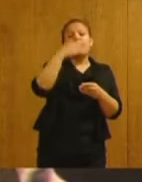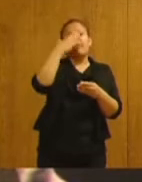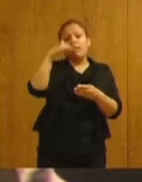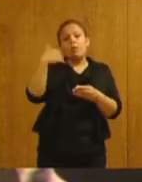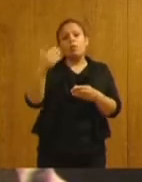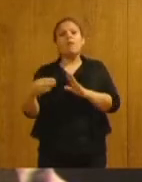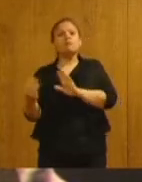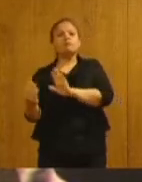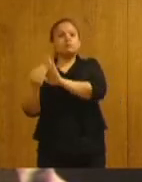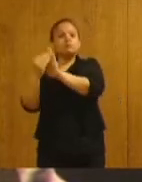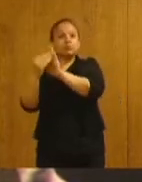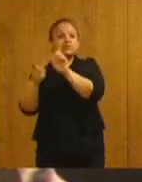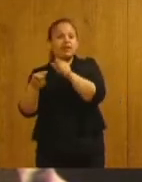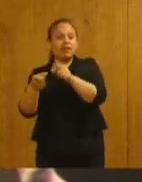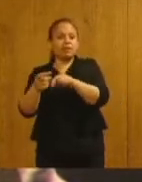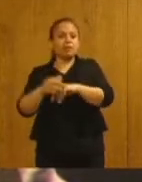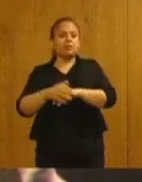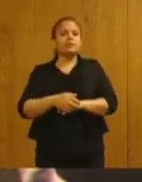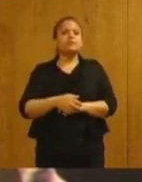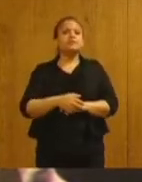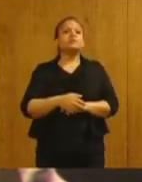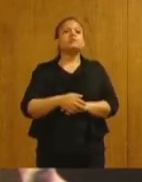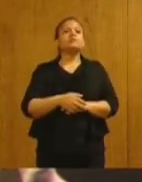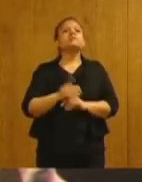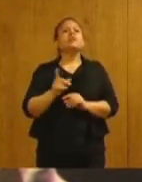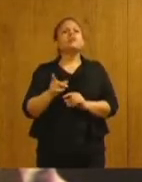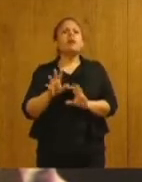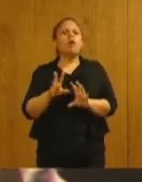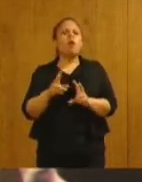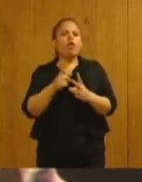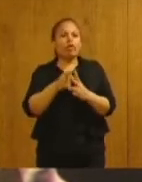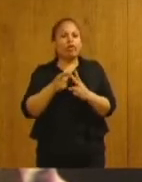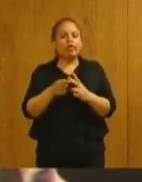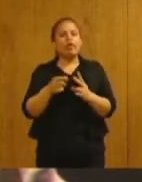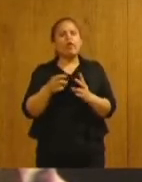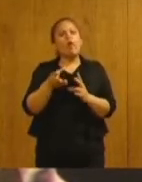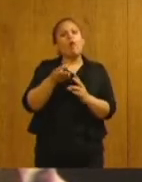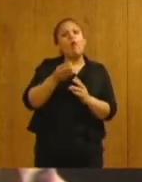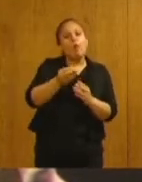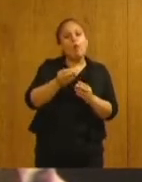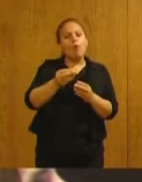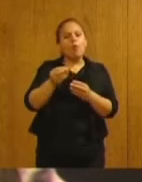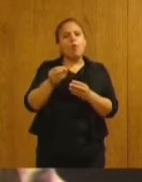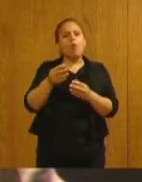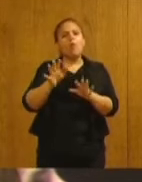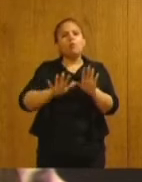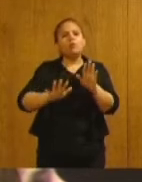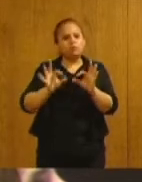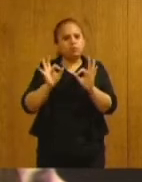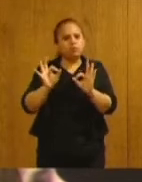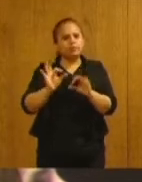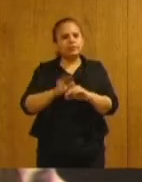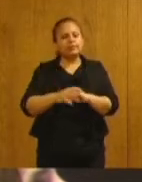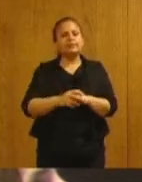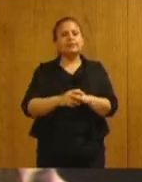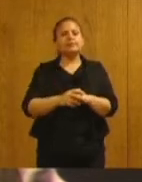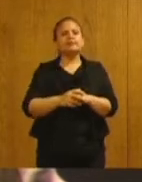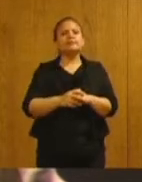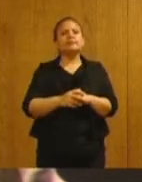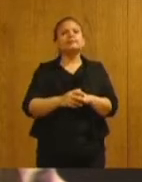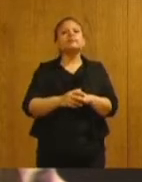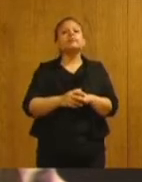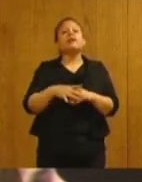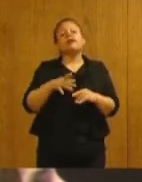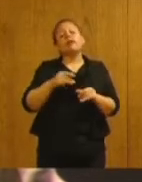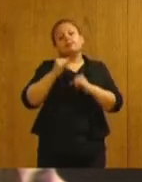en el momento oportuno, y también el tratamiento conjunto. En dicho sentido, me gustaría hacer